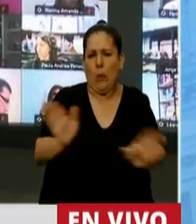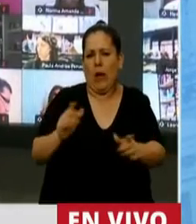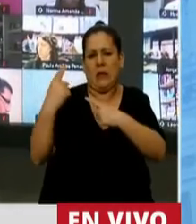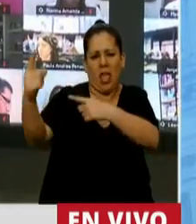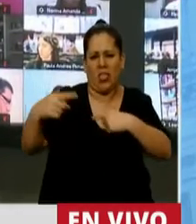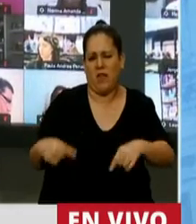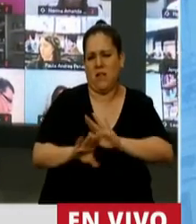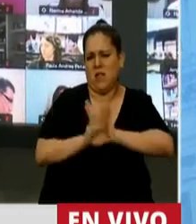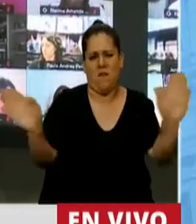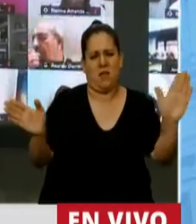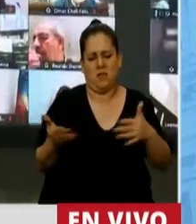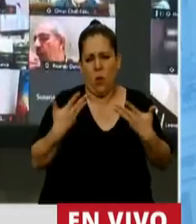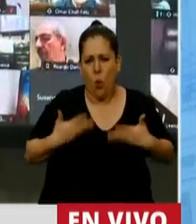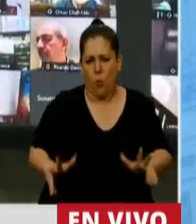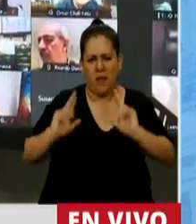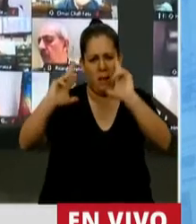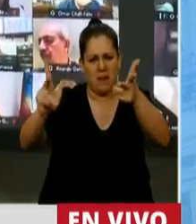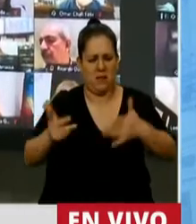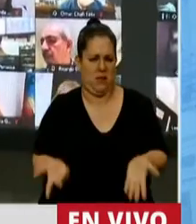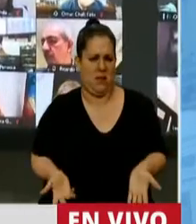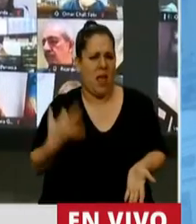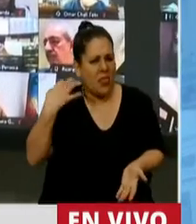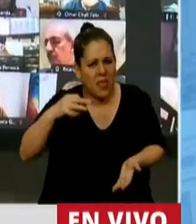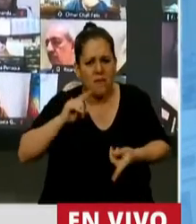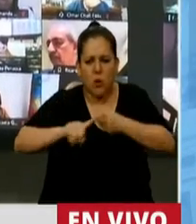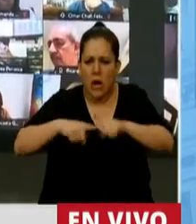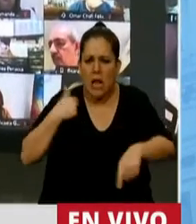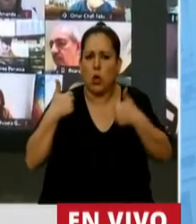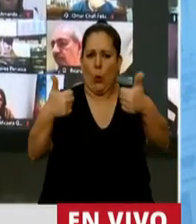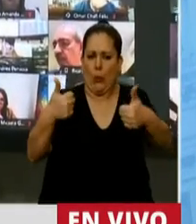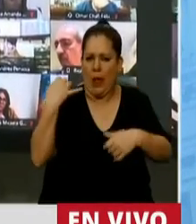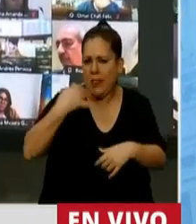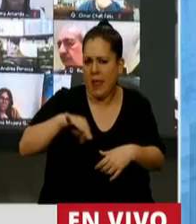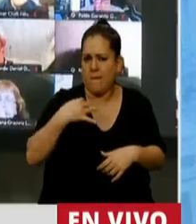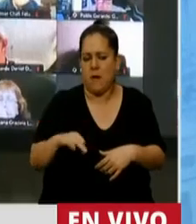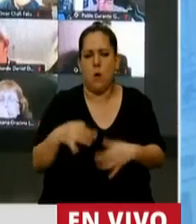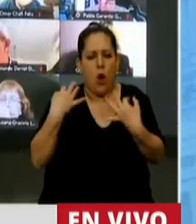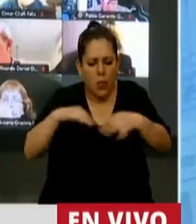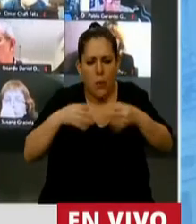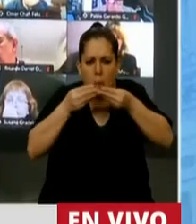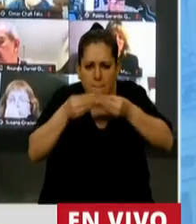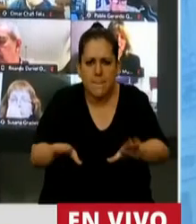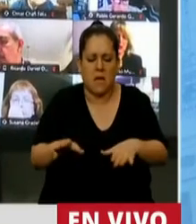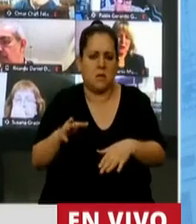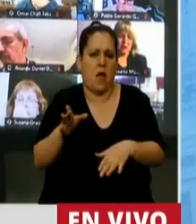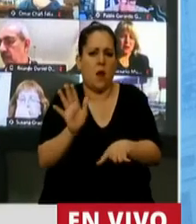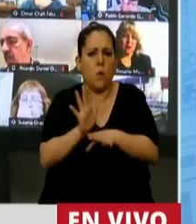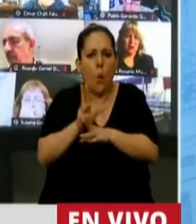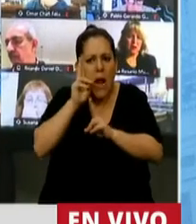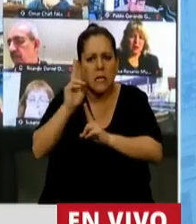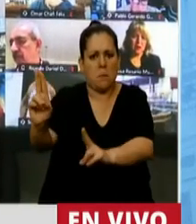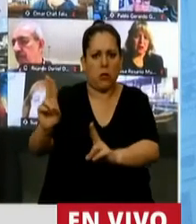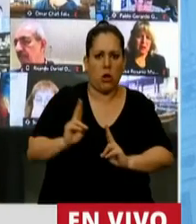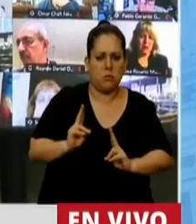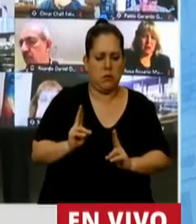humildemente. Es tan simple que lo llevemos bien. Debemos empezar a poner en práctica la palabra respeto,